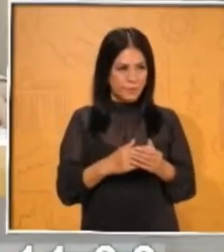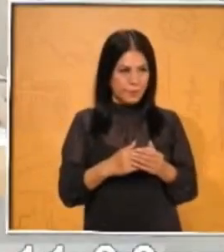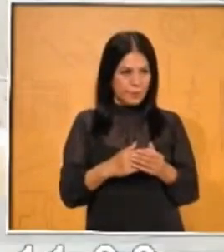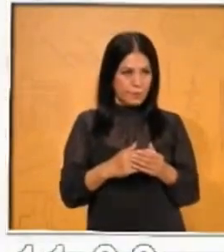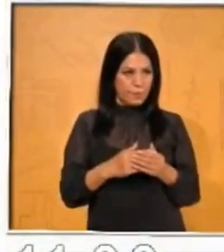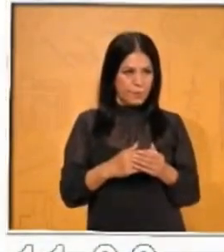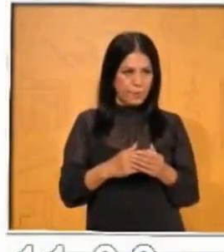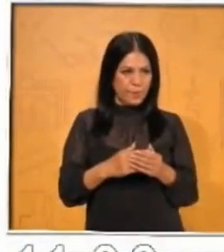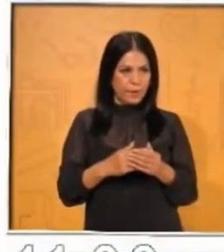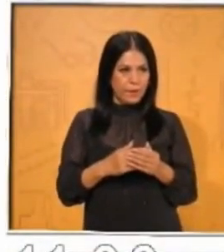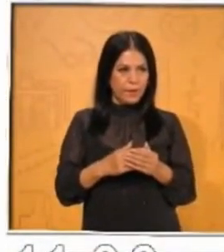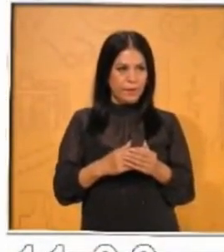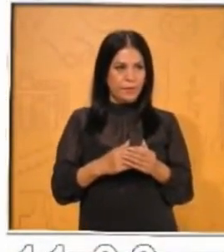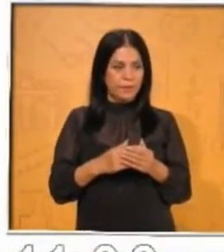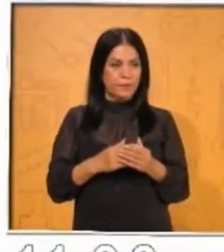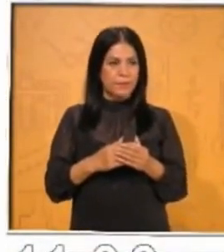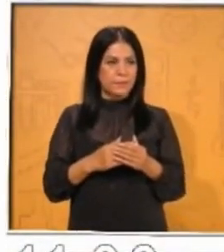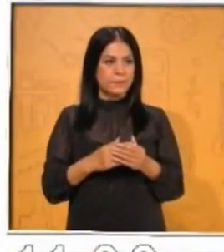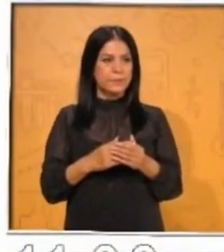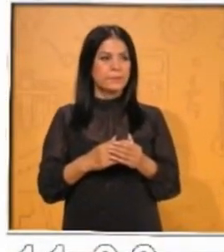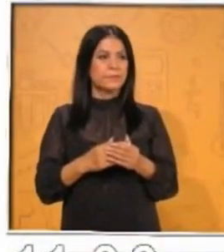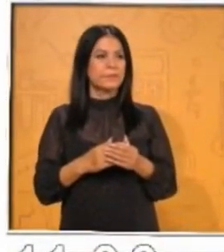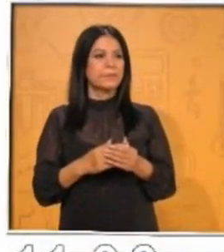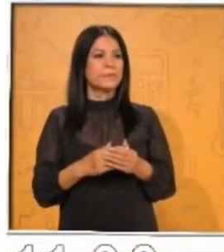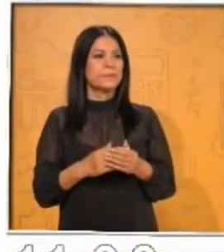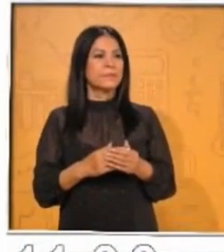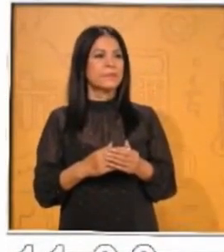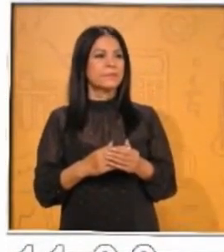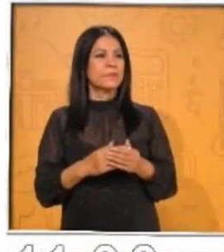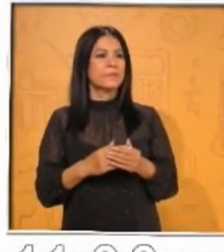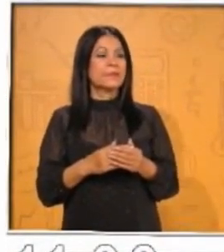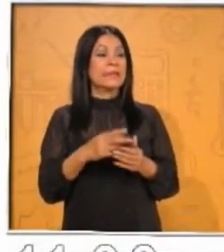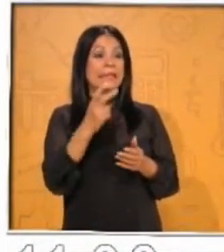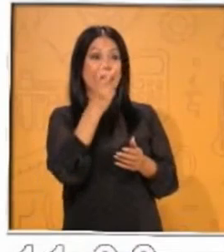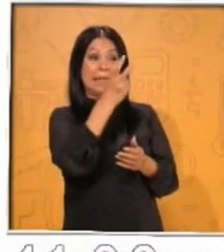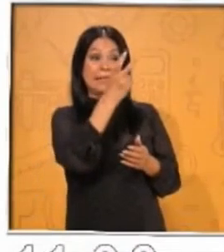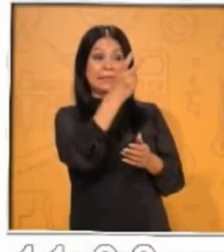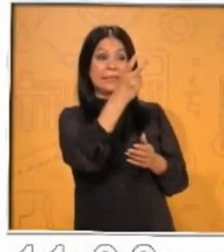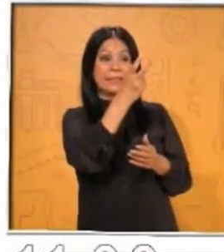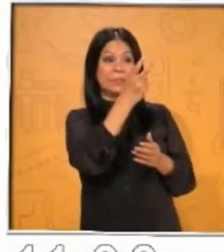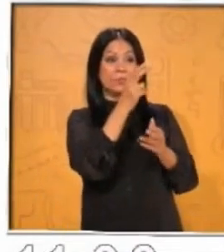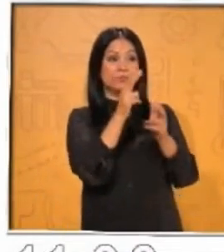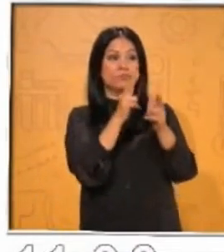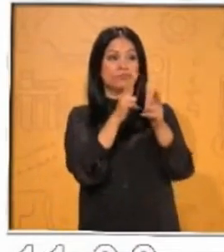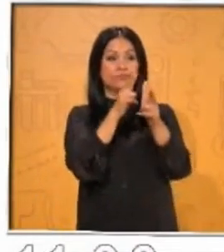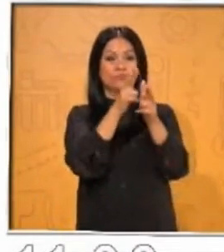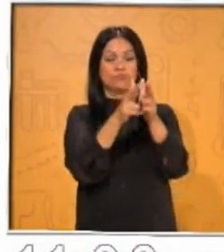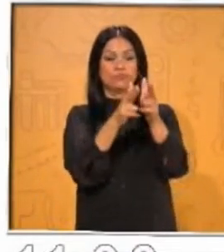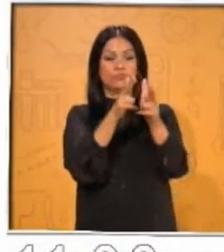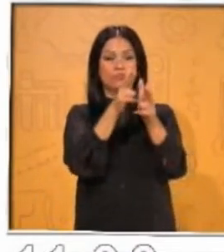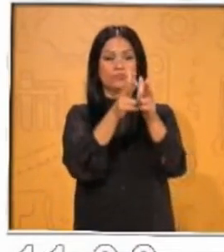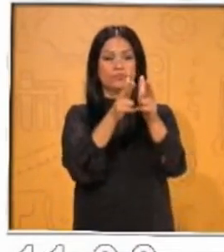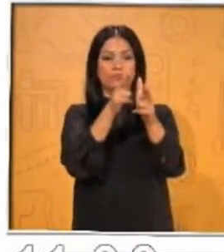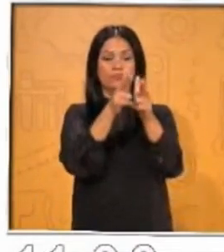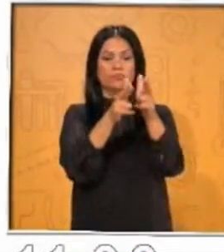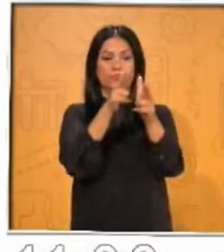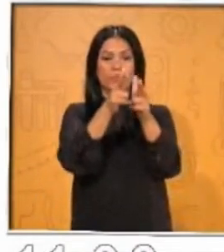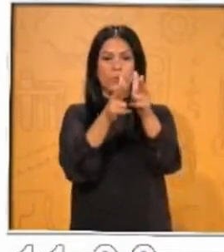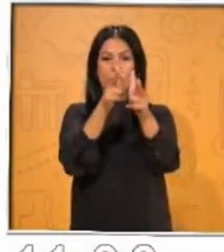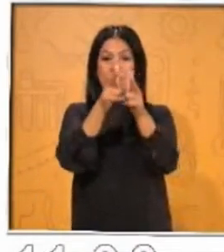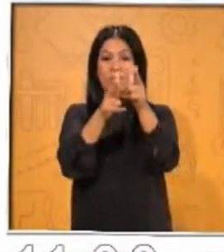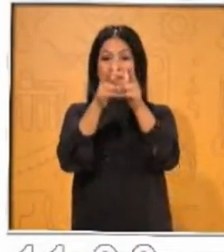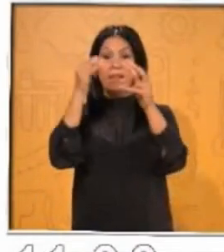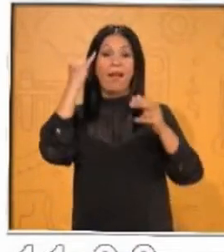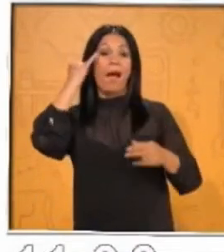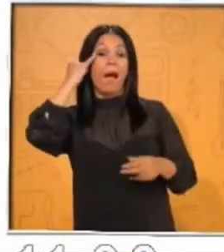Listo. Ahora sí. Este, en el año de 2003, el Maglev, un tren japonés